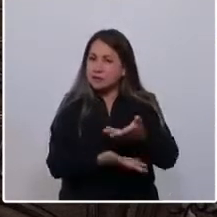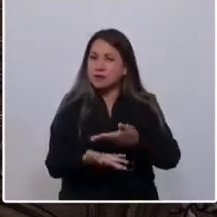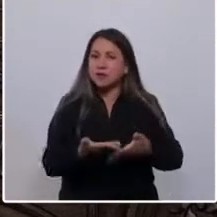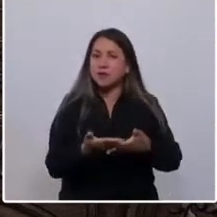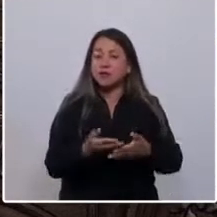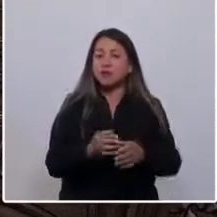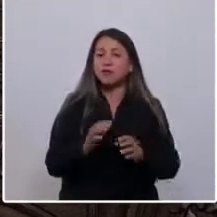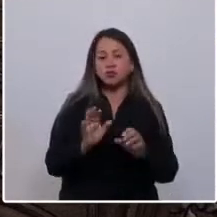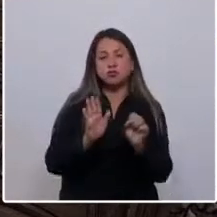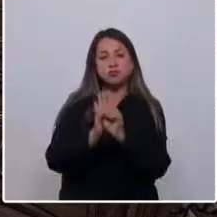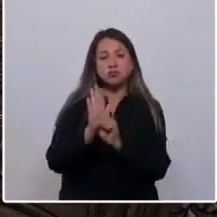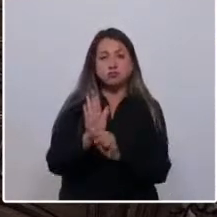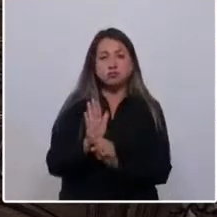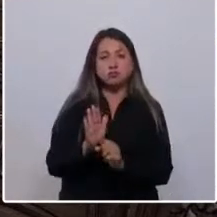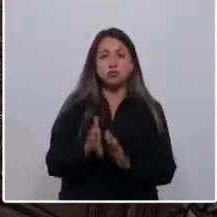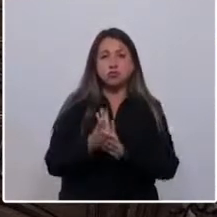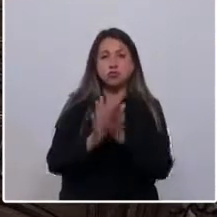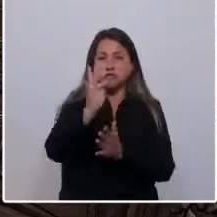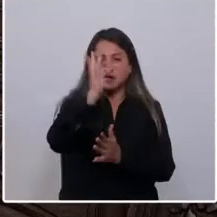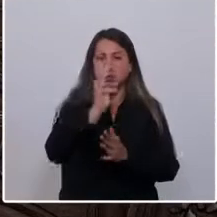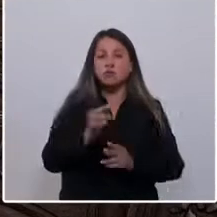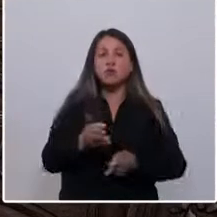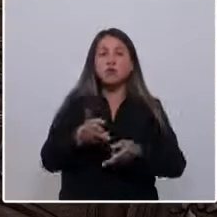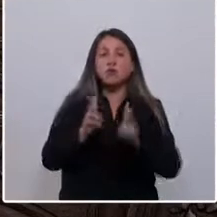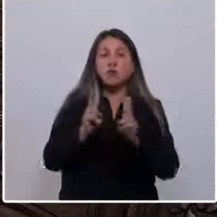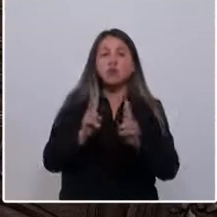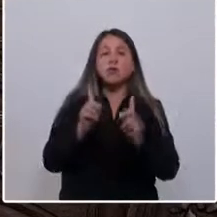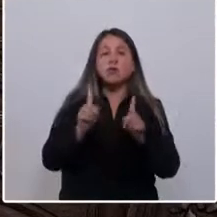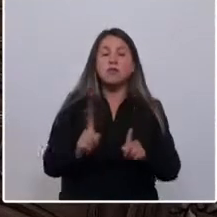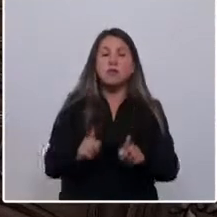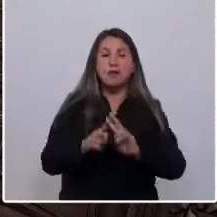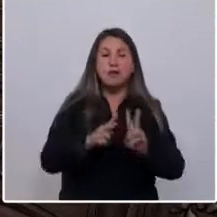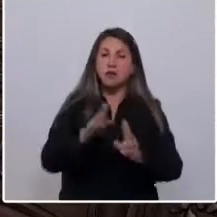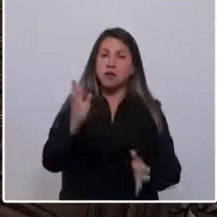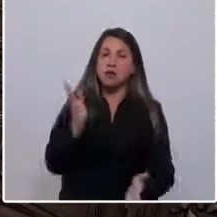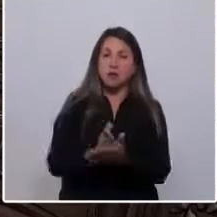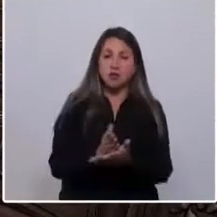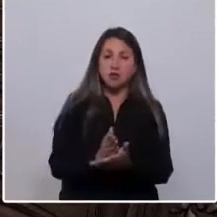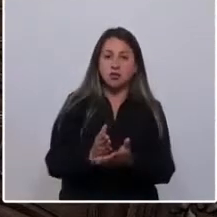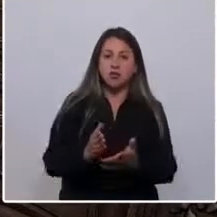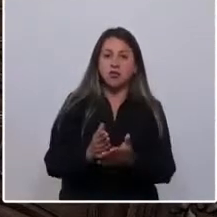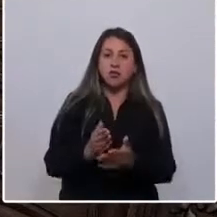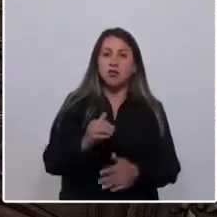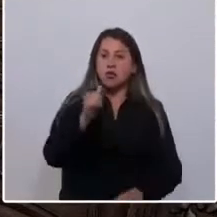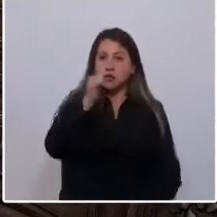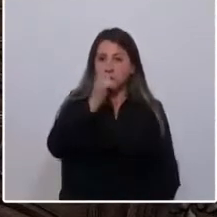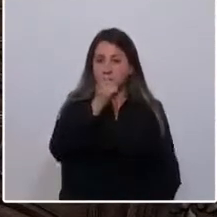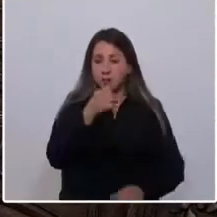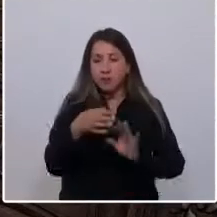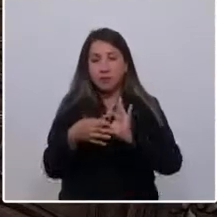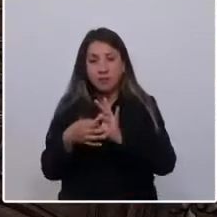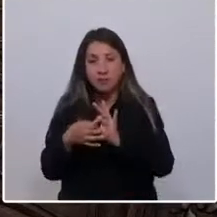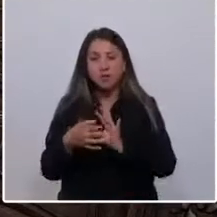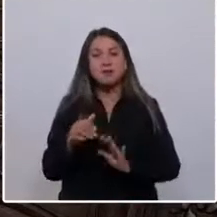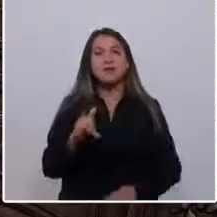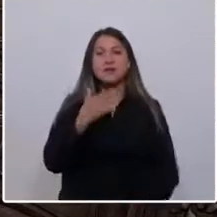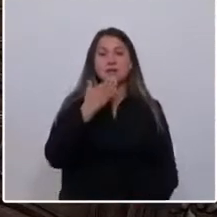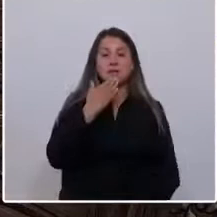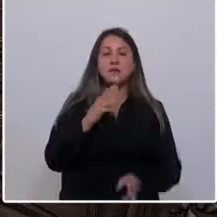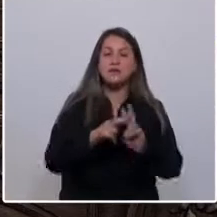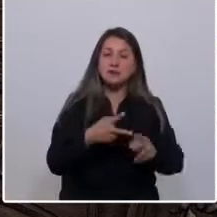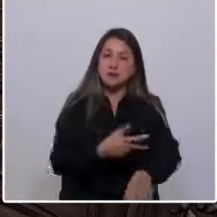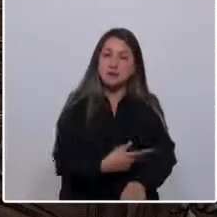todo funcionario público, cuando asuma su función, tenga que hacerse en forma obligatoria un test de drogodependencia, como también se hacen los